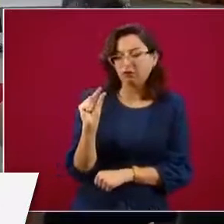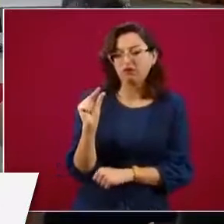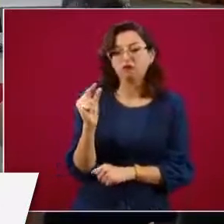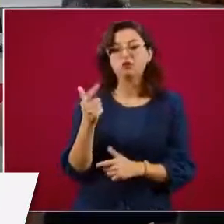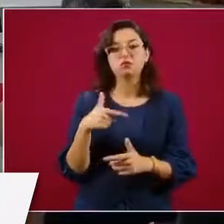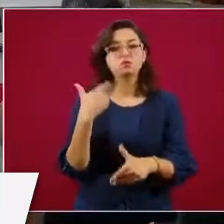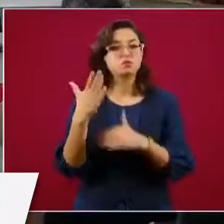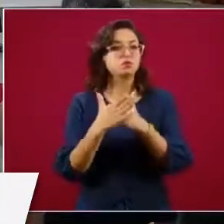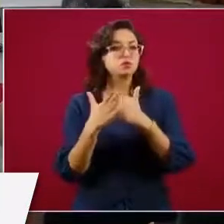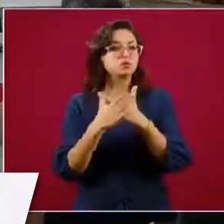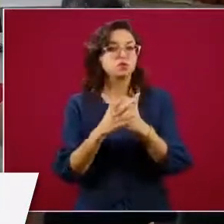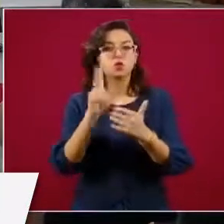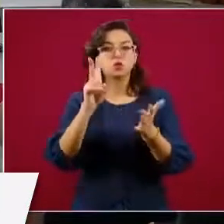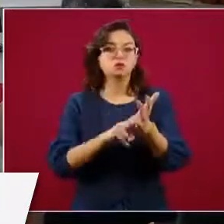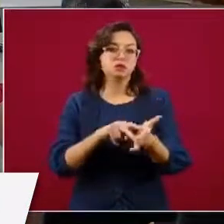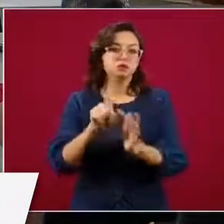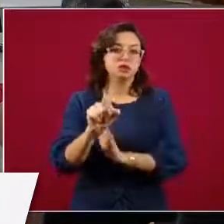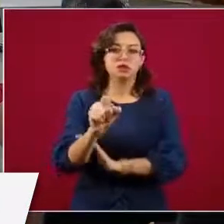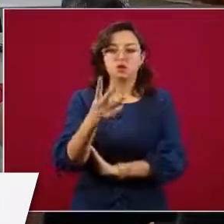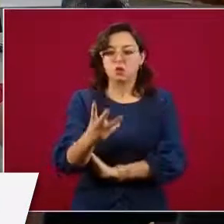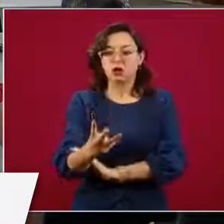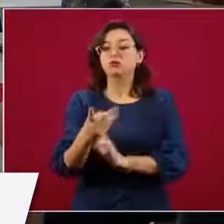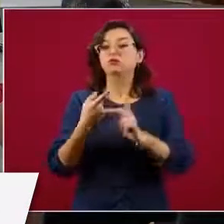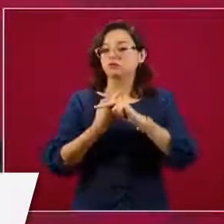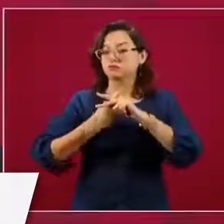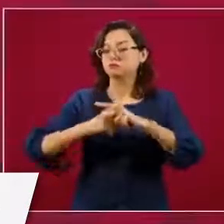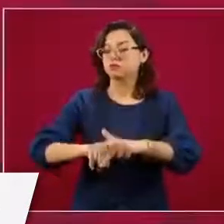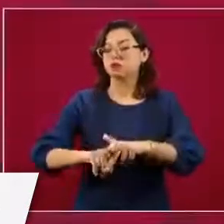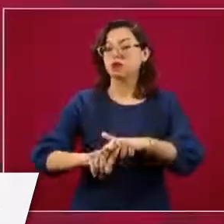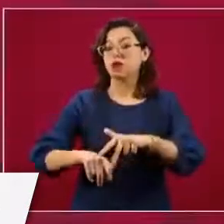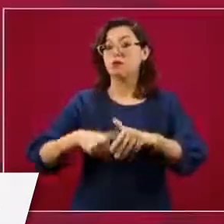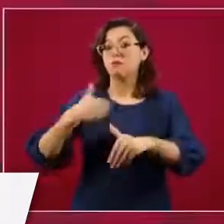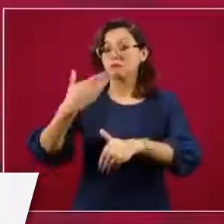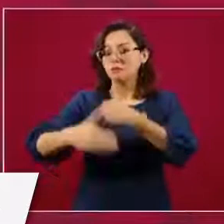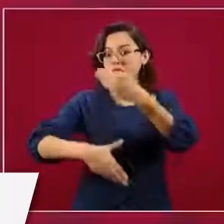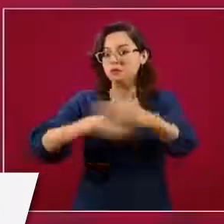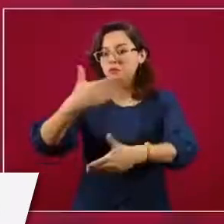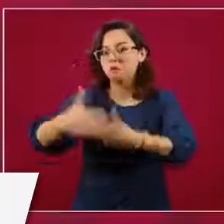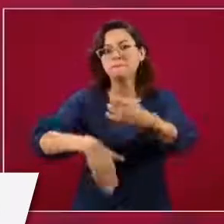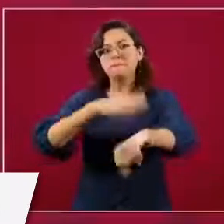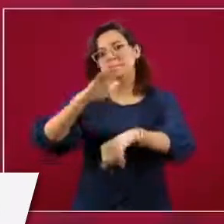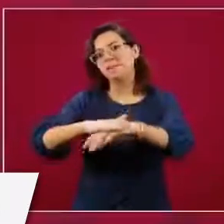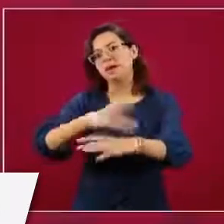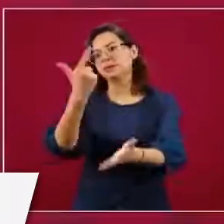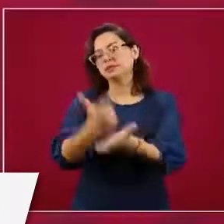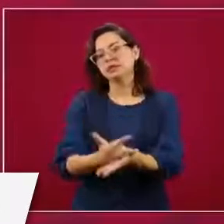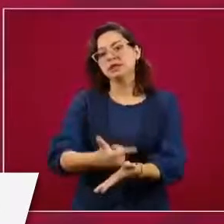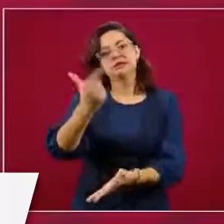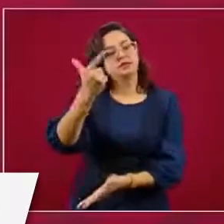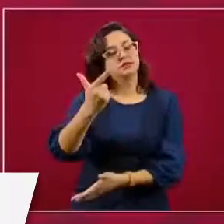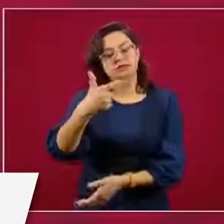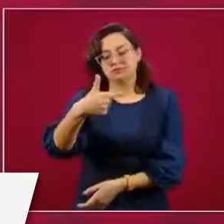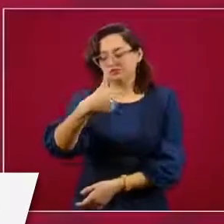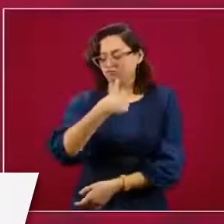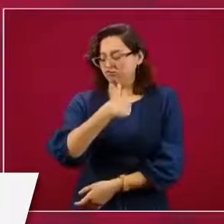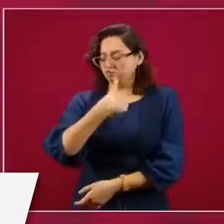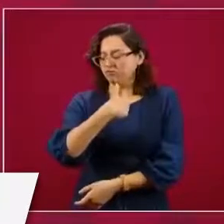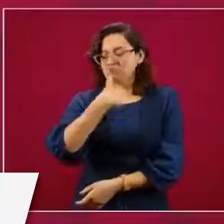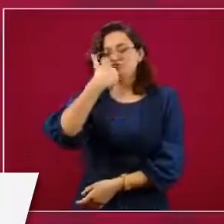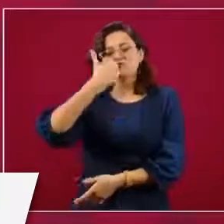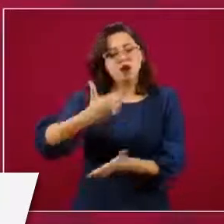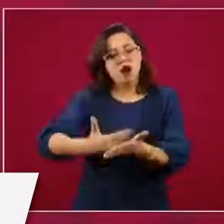2024, pero hacia adelante se va a agravar. Entonces, yo quiero, aunque